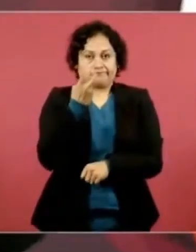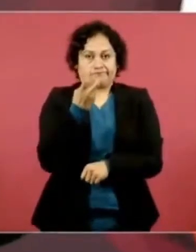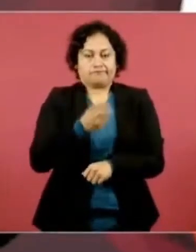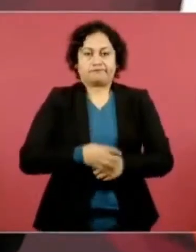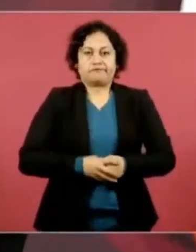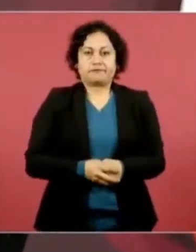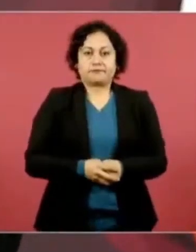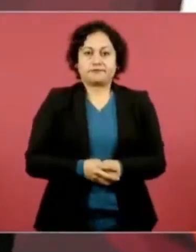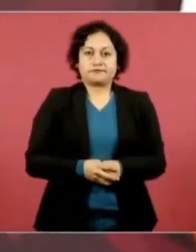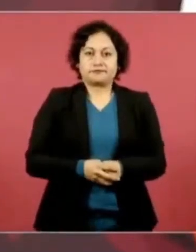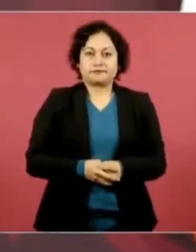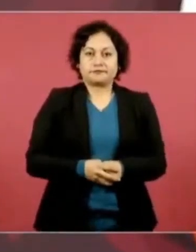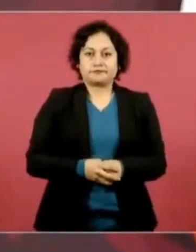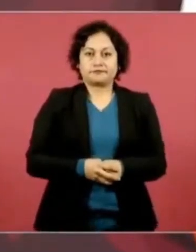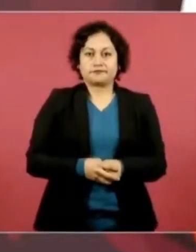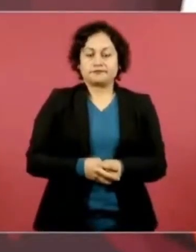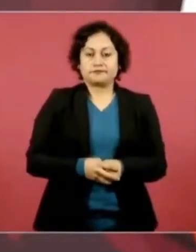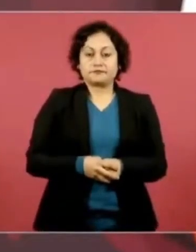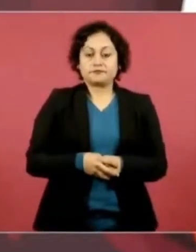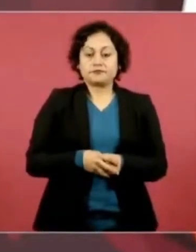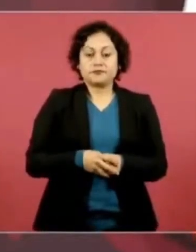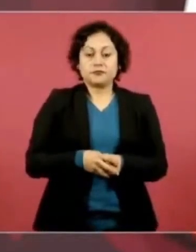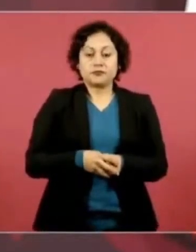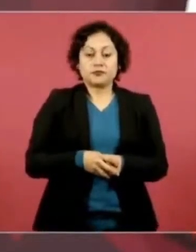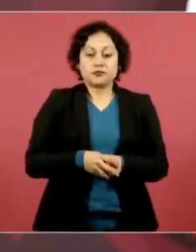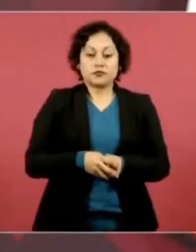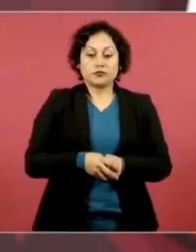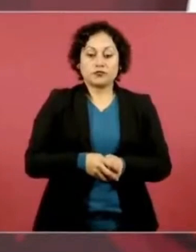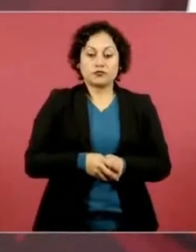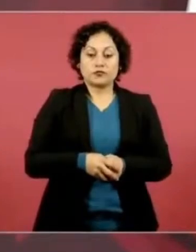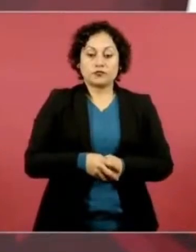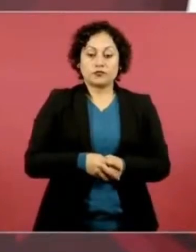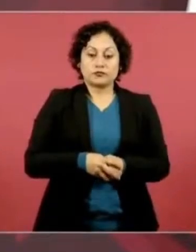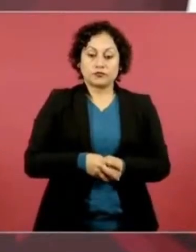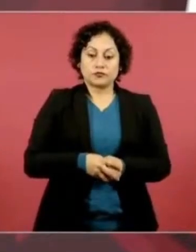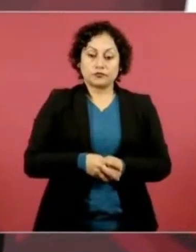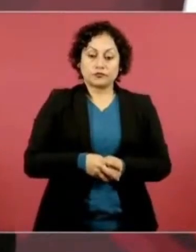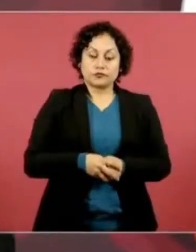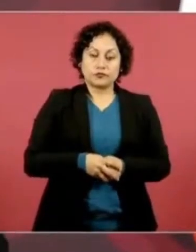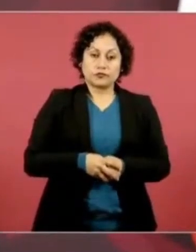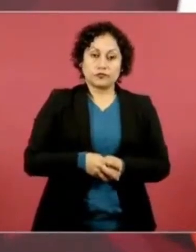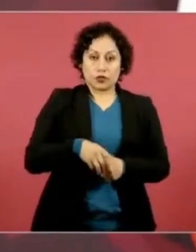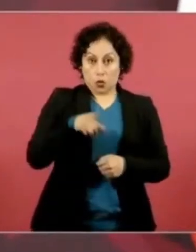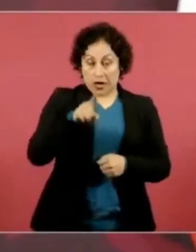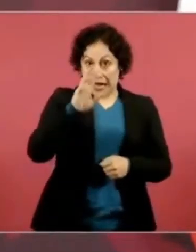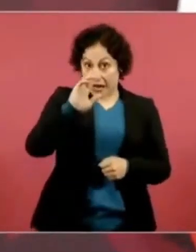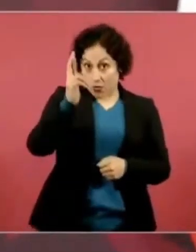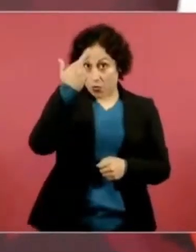Imagínense que en los tiempos de Calderón,